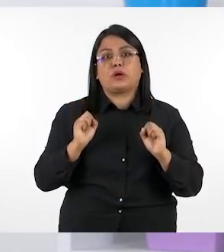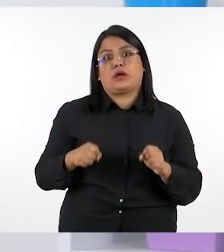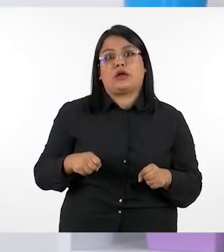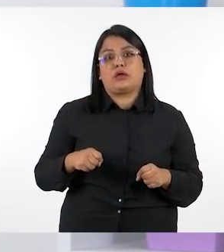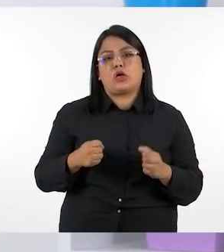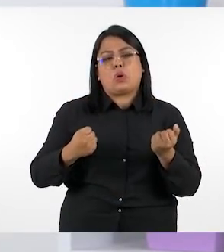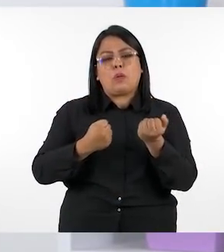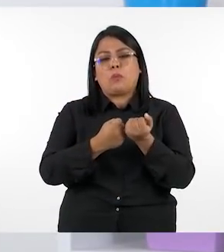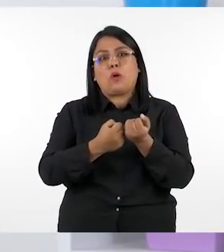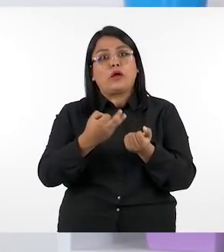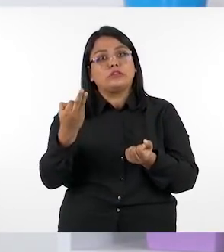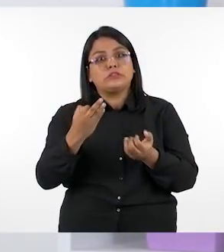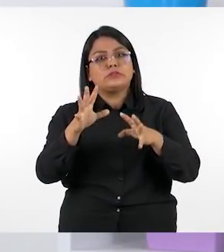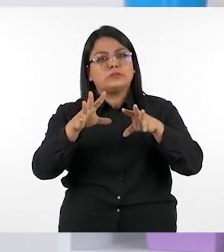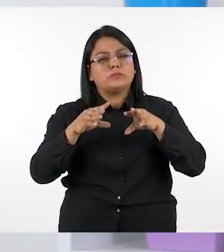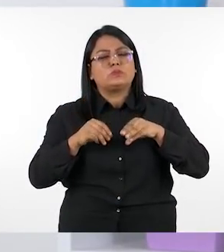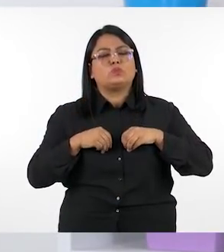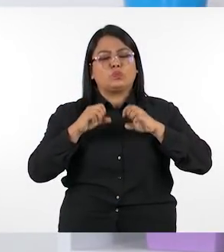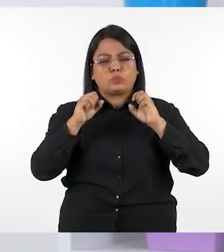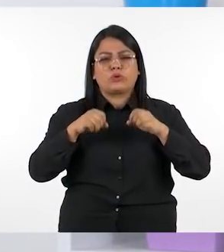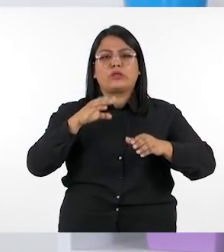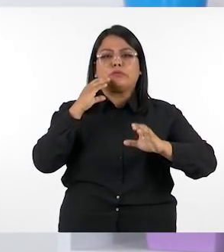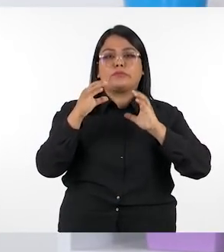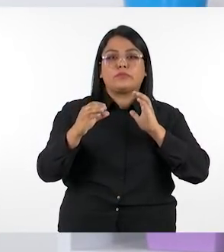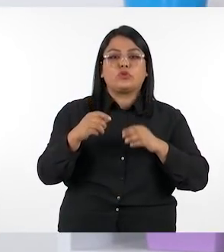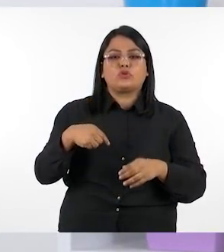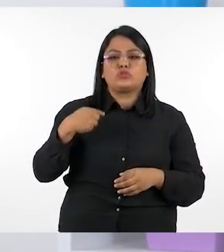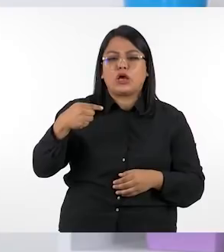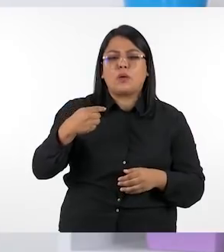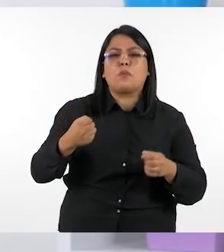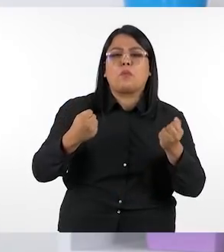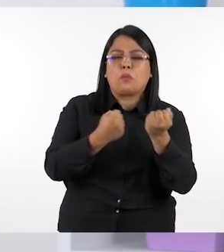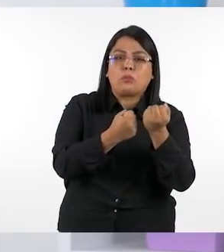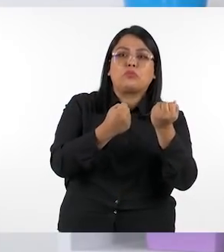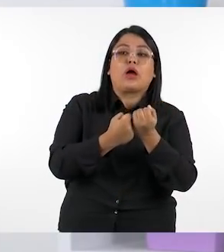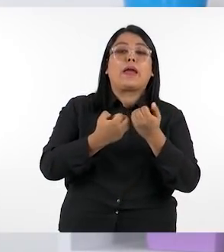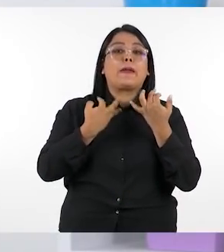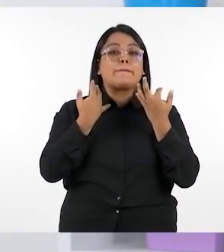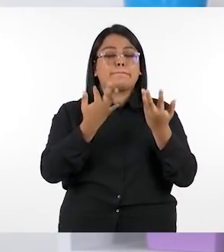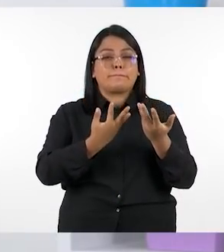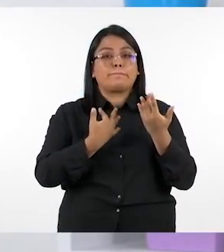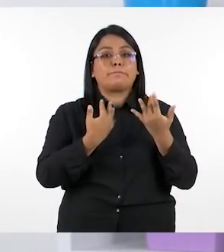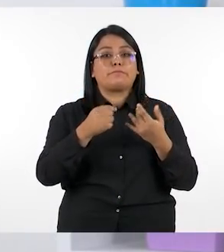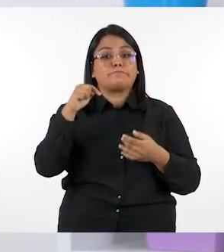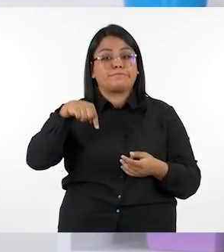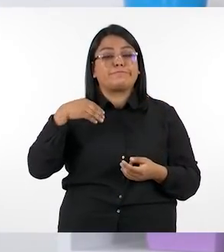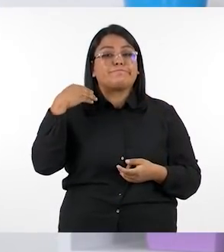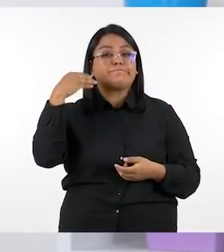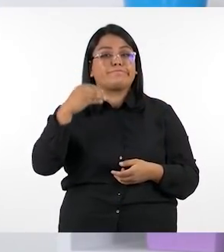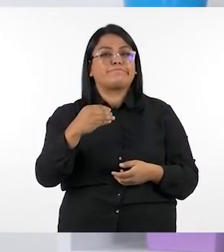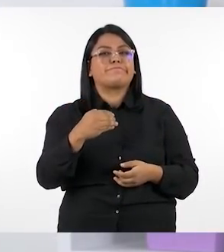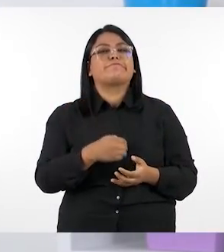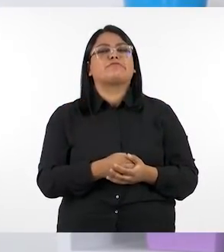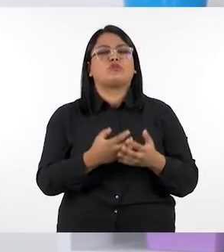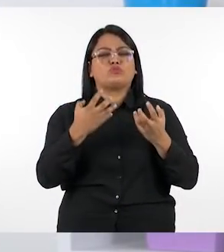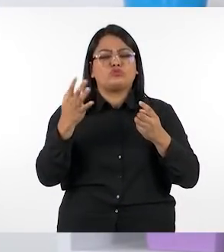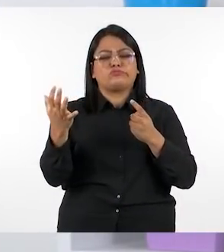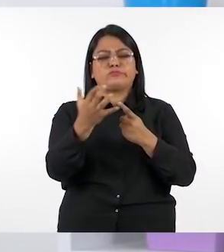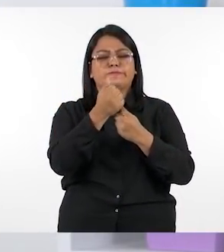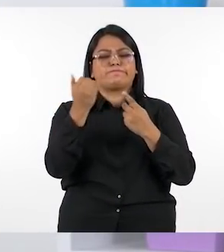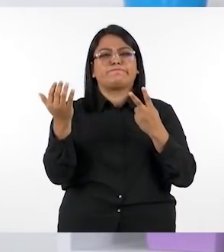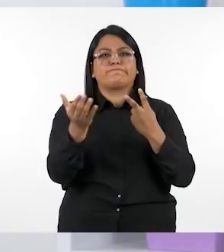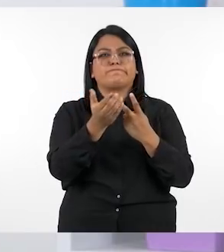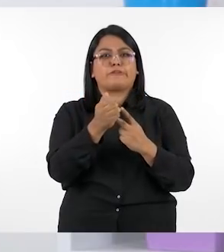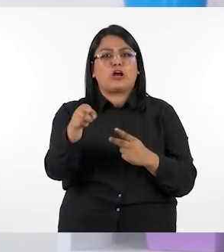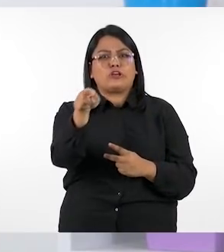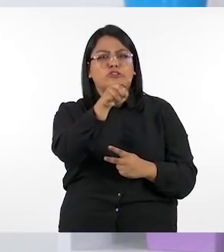puedan tener o un apoyo y recuerden que nosotros siempre estamos ahí para apoyarlos y esperamos que este año sea de mucho